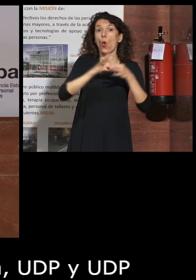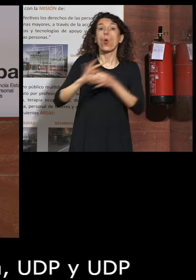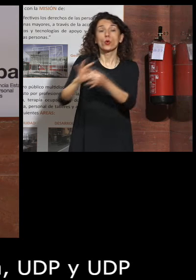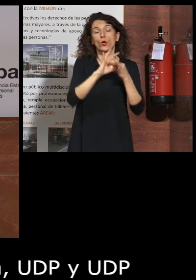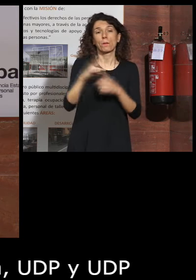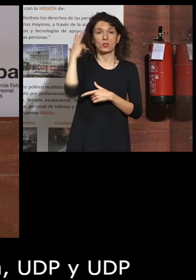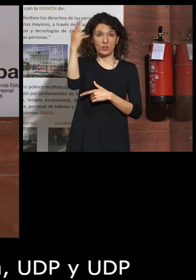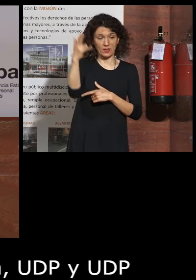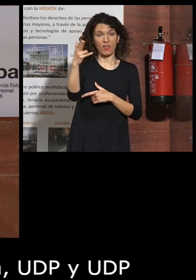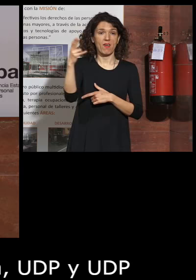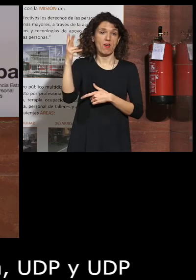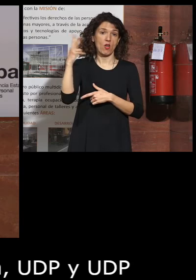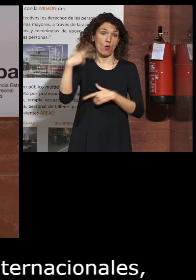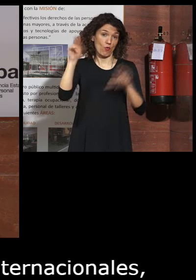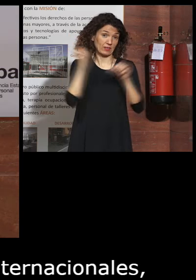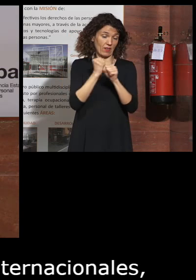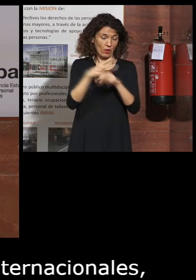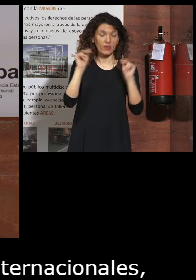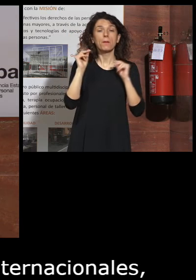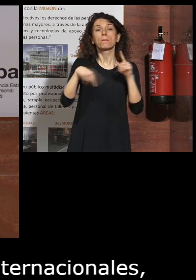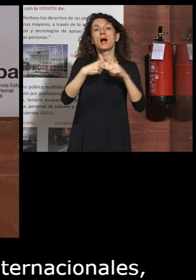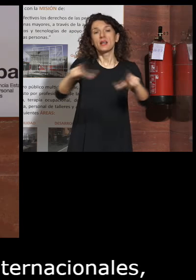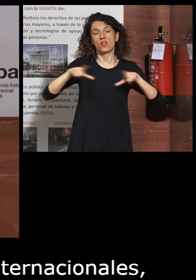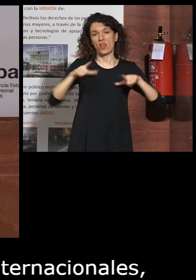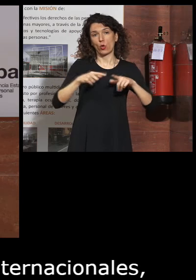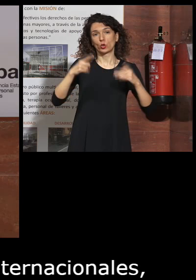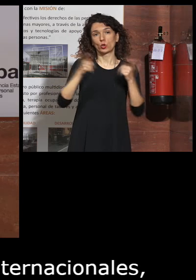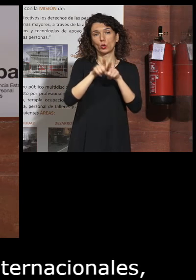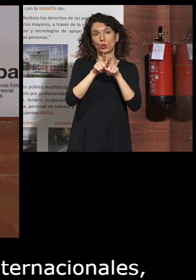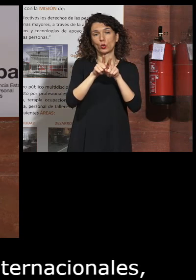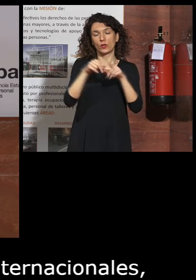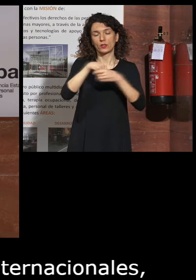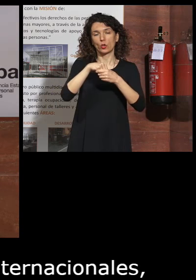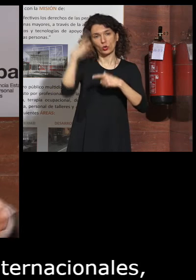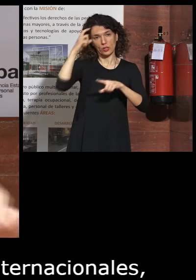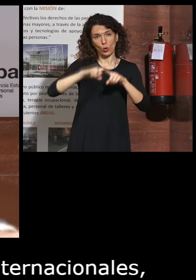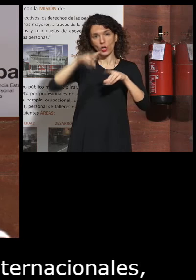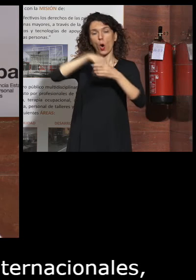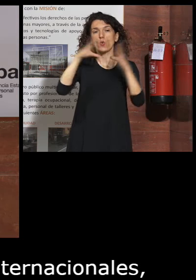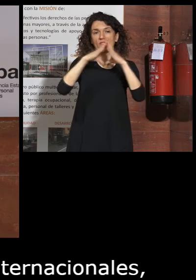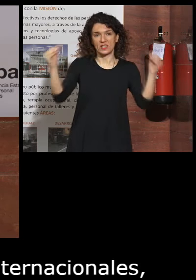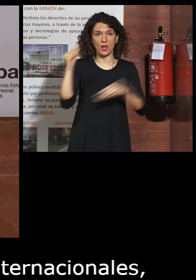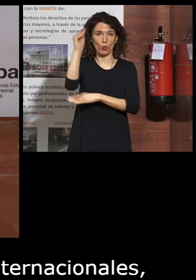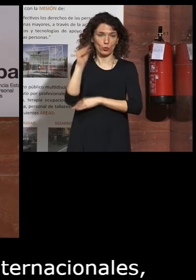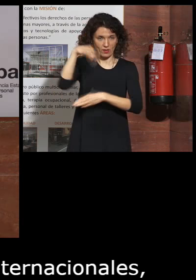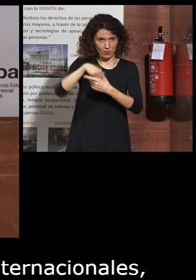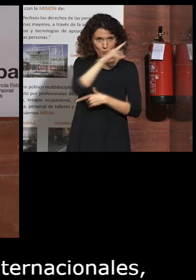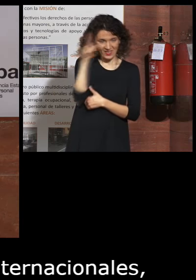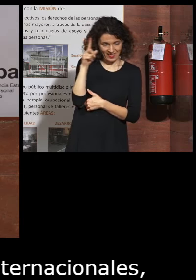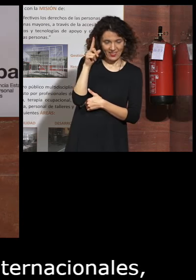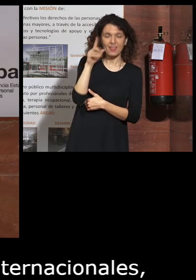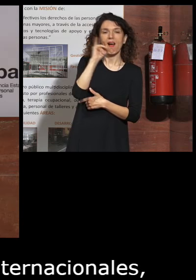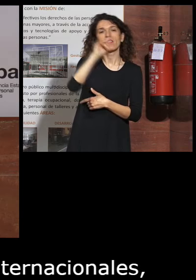Pensionistas y Jubilados y es licenciado en Psicología por la Complutense de Madrid después tenemos